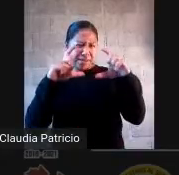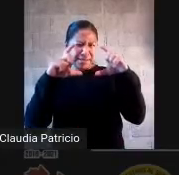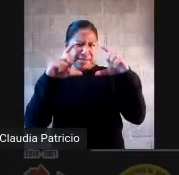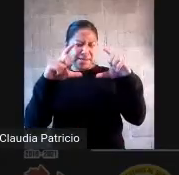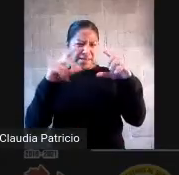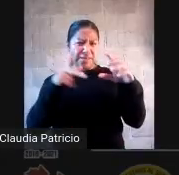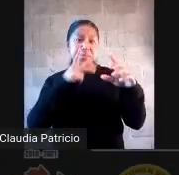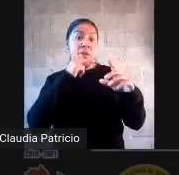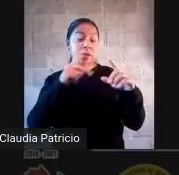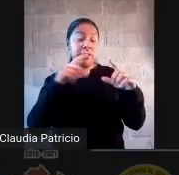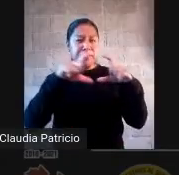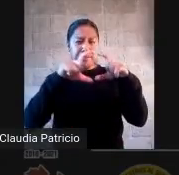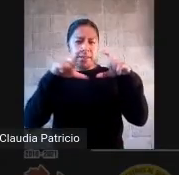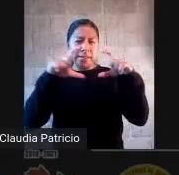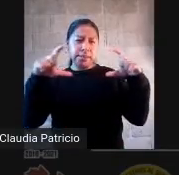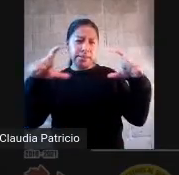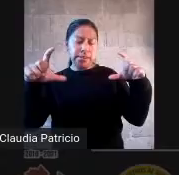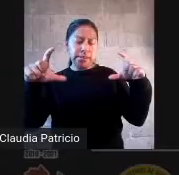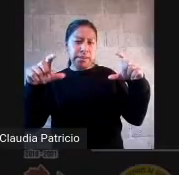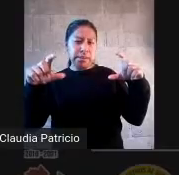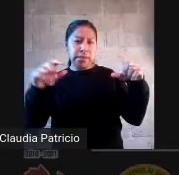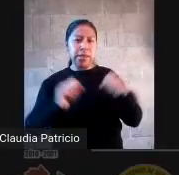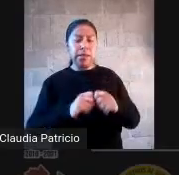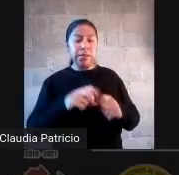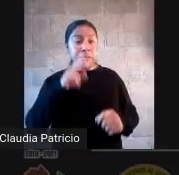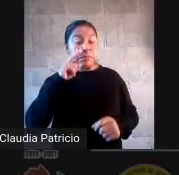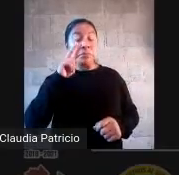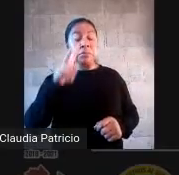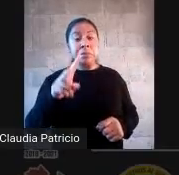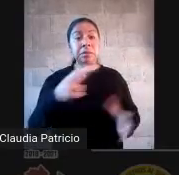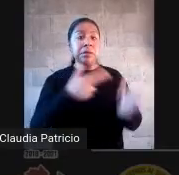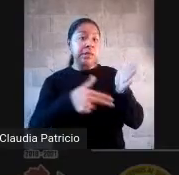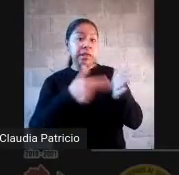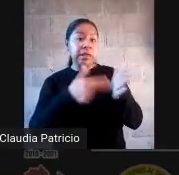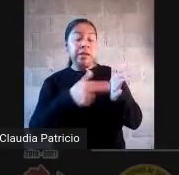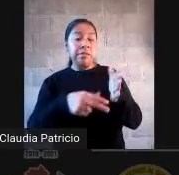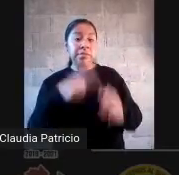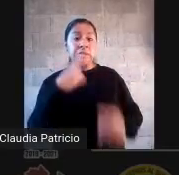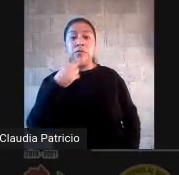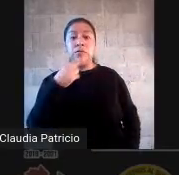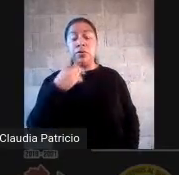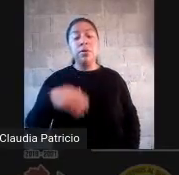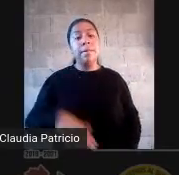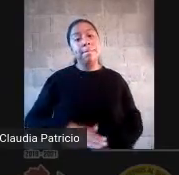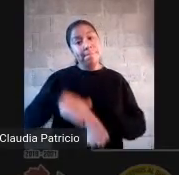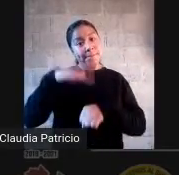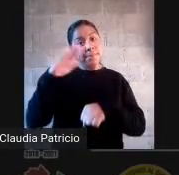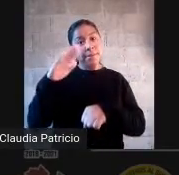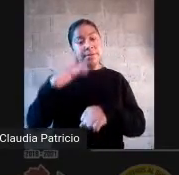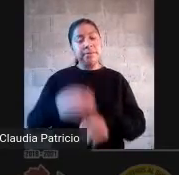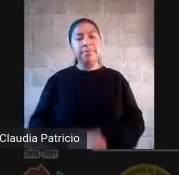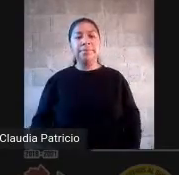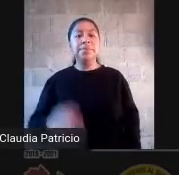Ok. Muy bien. Ahí hay participando 113 personas. Ok.